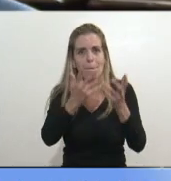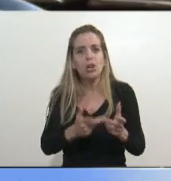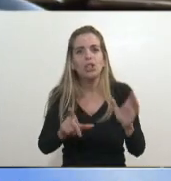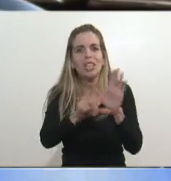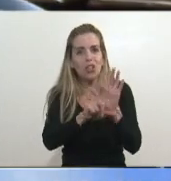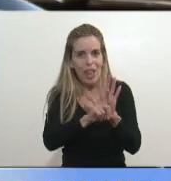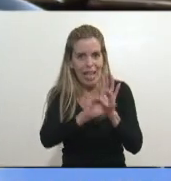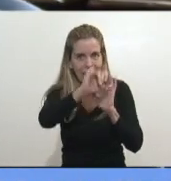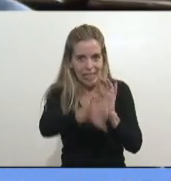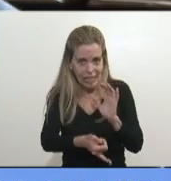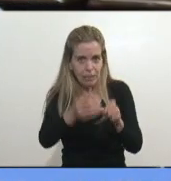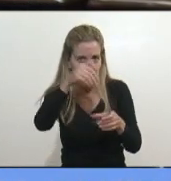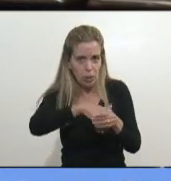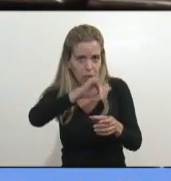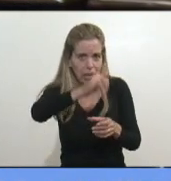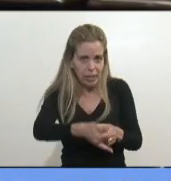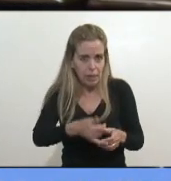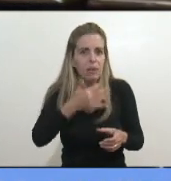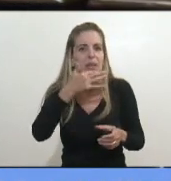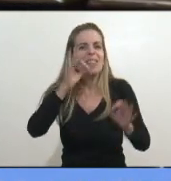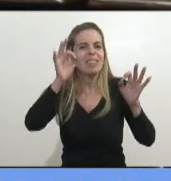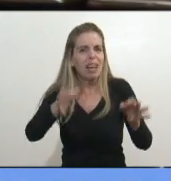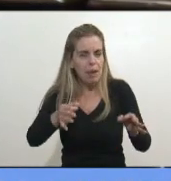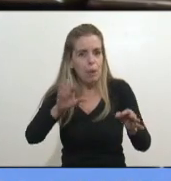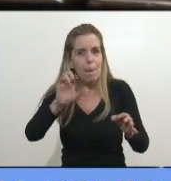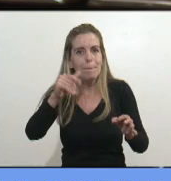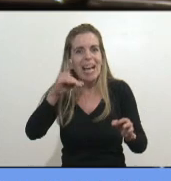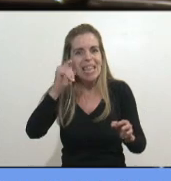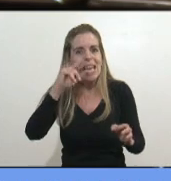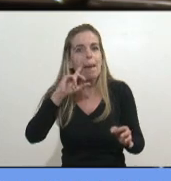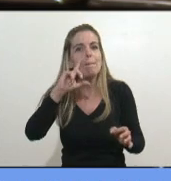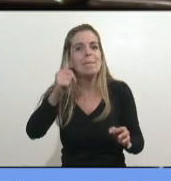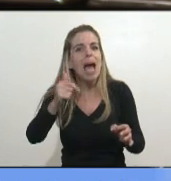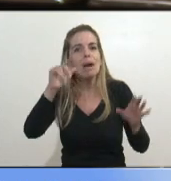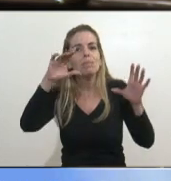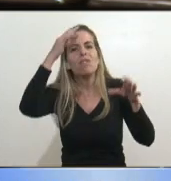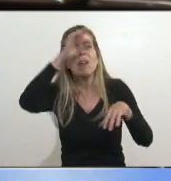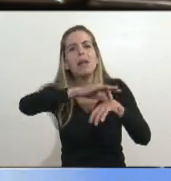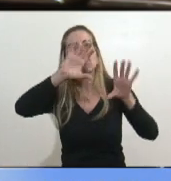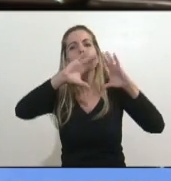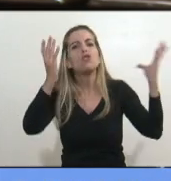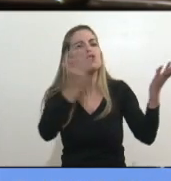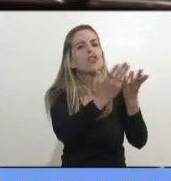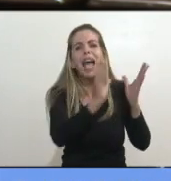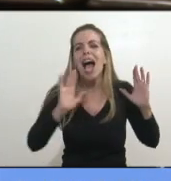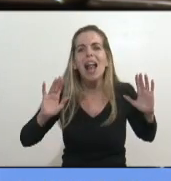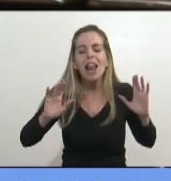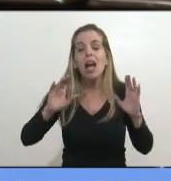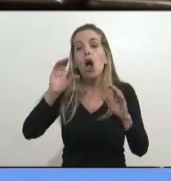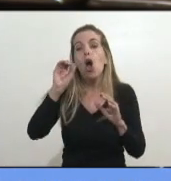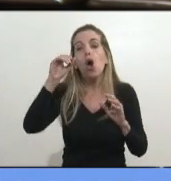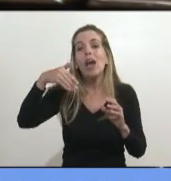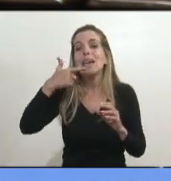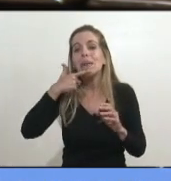entendimiento, de que estamos en una pandemia, que no fue declarada por el kirchnerismo, sino por la Organización Mundial de la